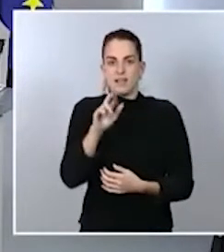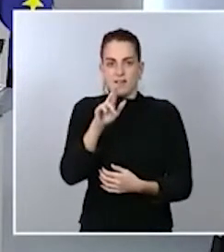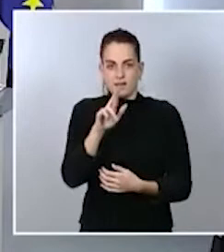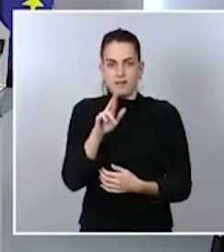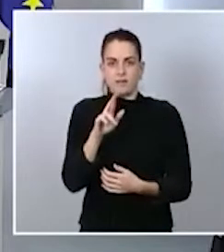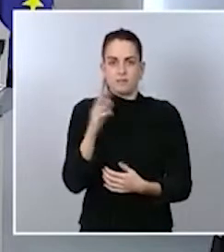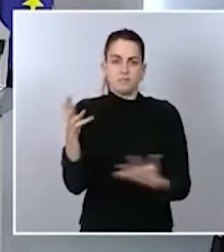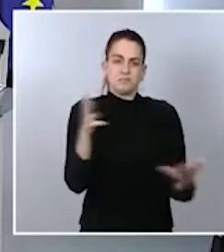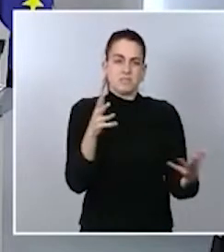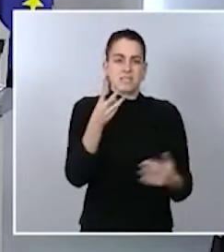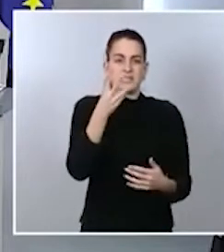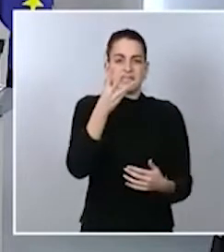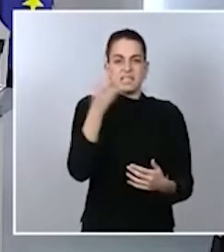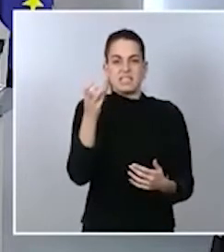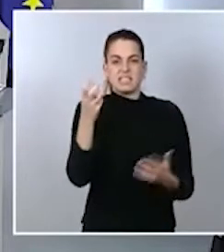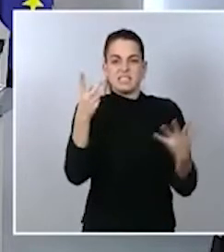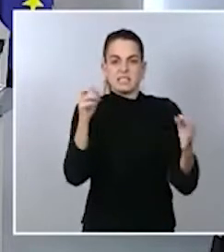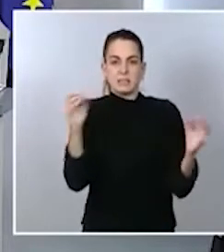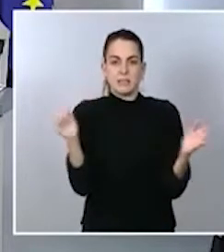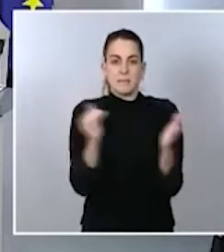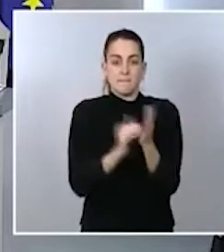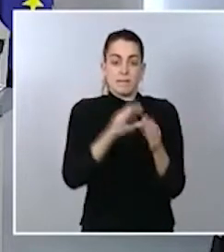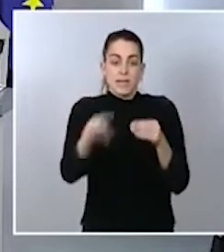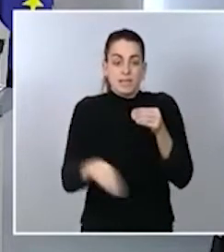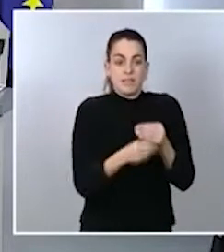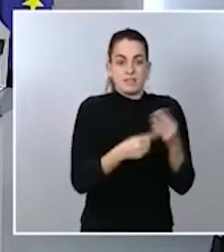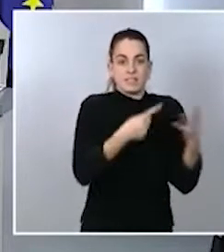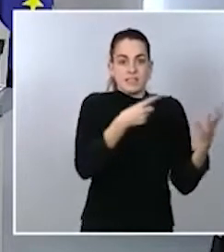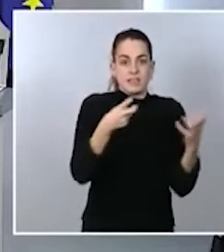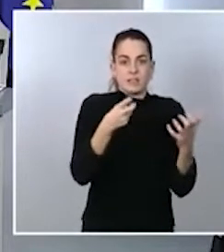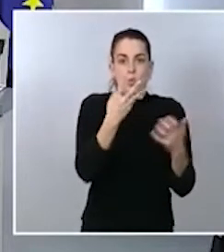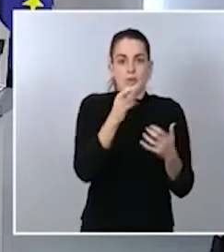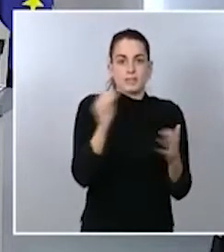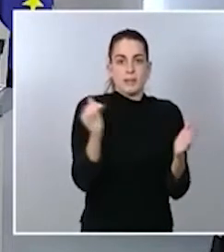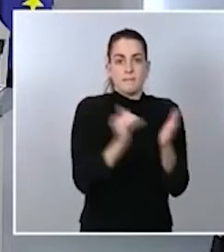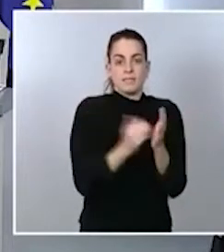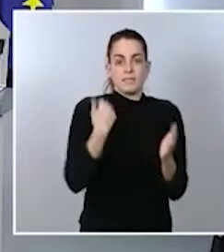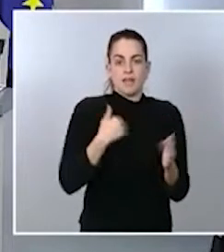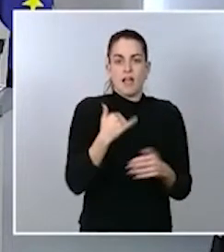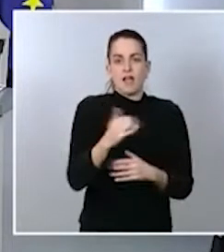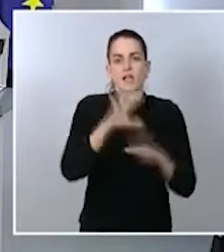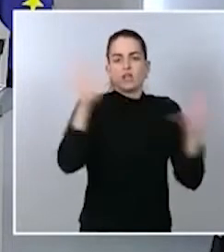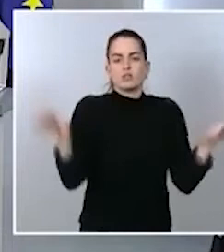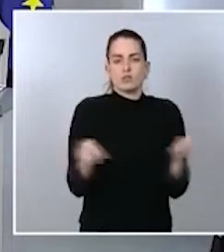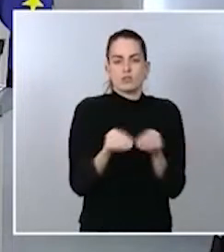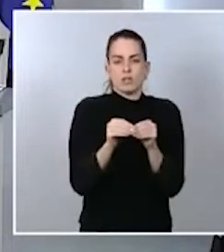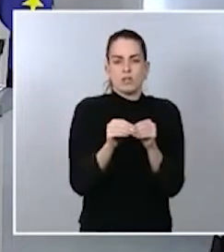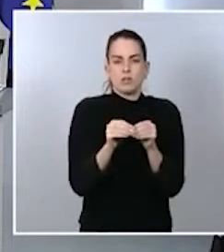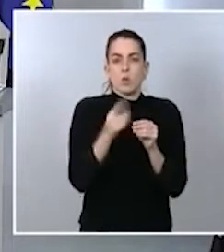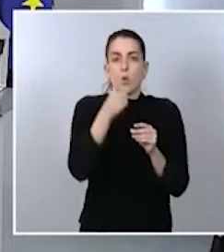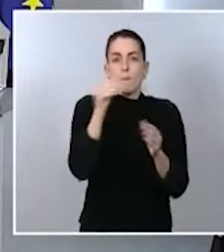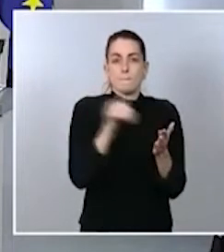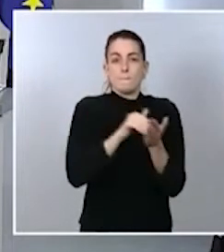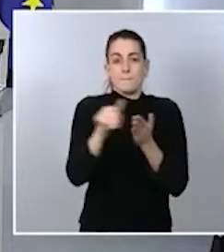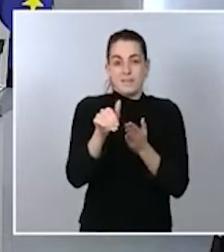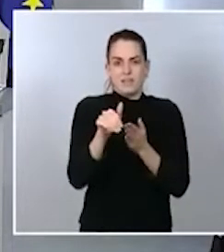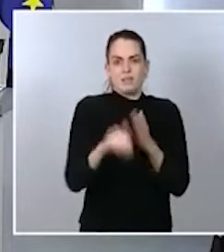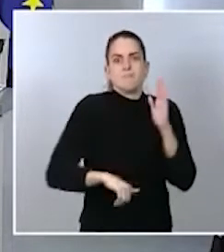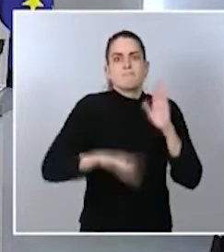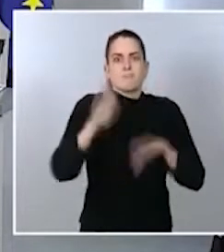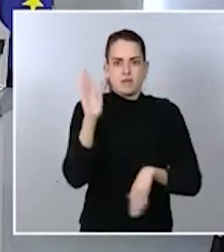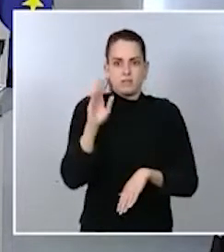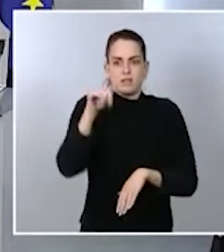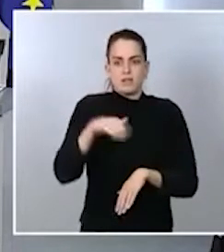.000 que añadidas a las 740.000 que ya teníamos, estamos ya en un horizonte de más de un millón de dosis recibidas en nuestro país.